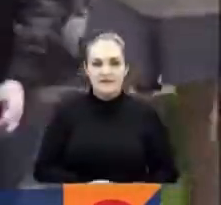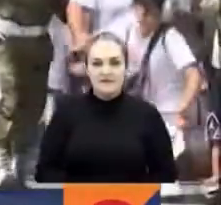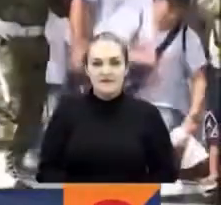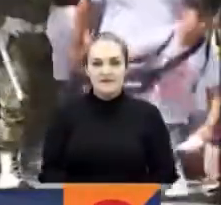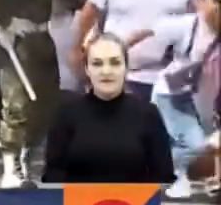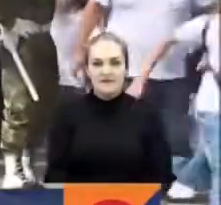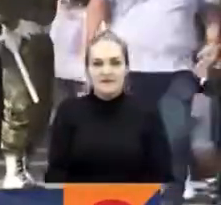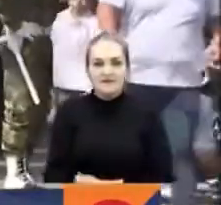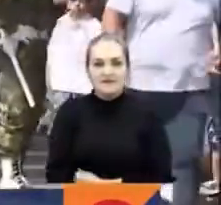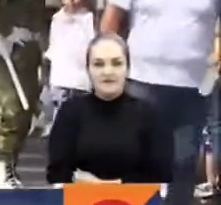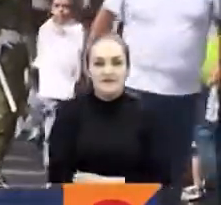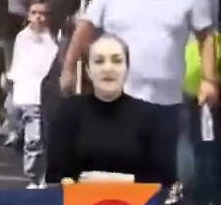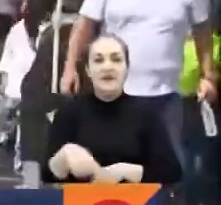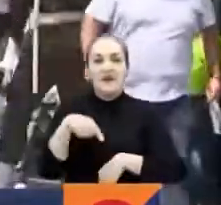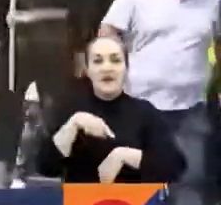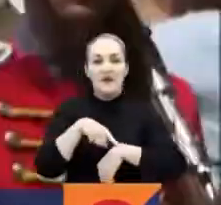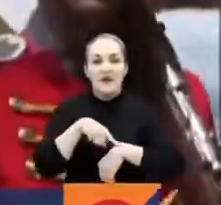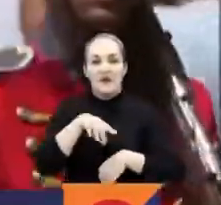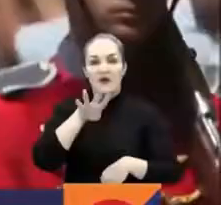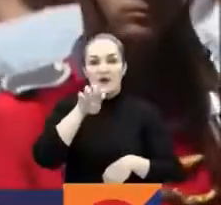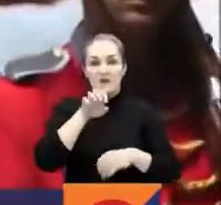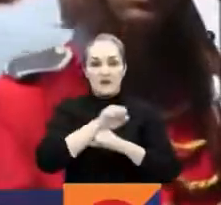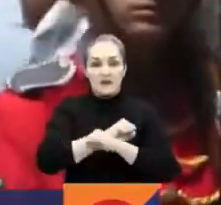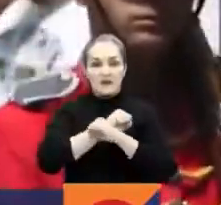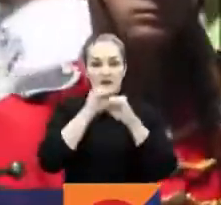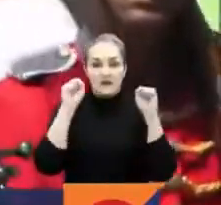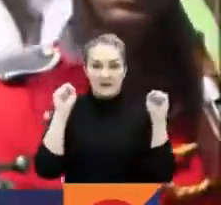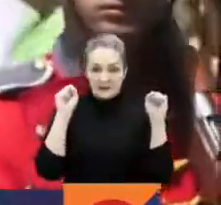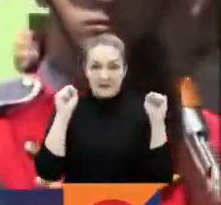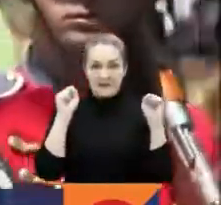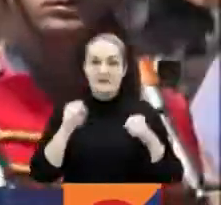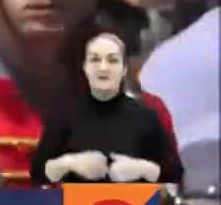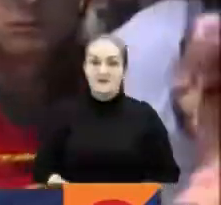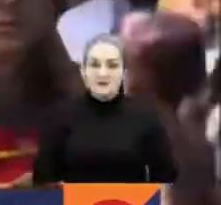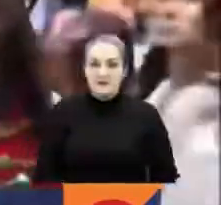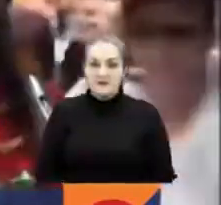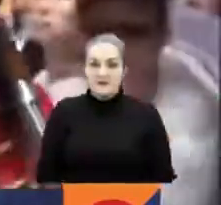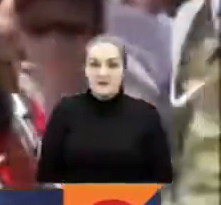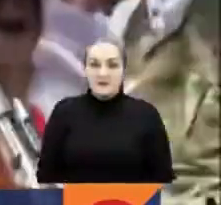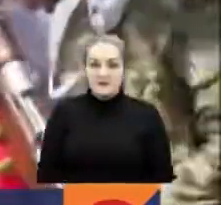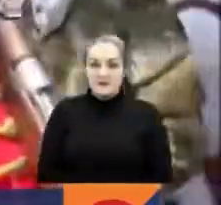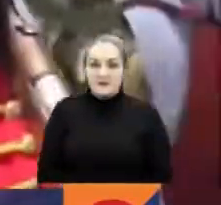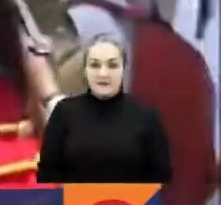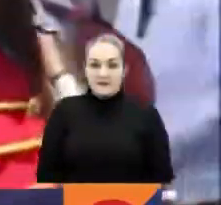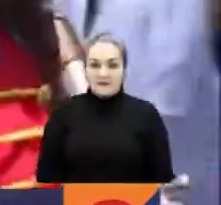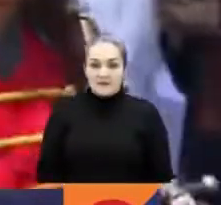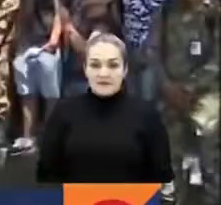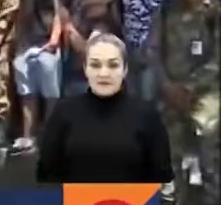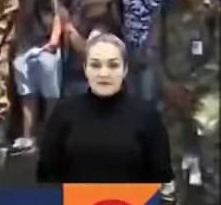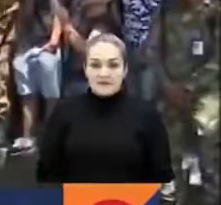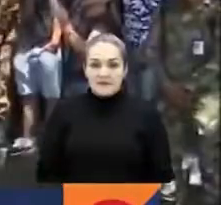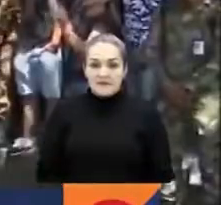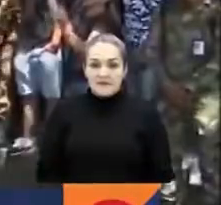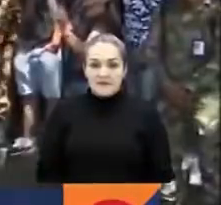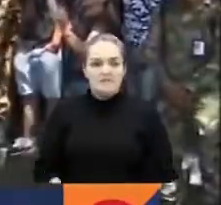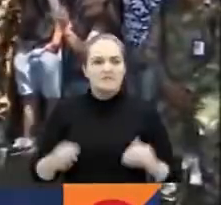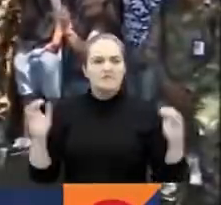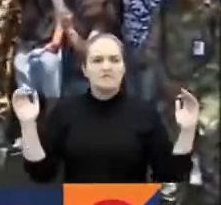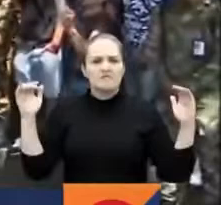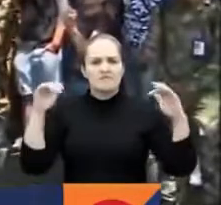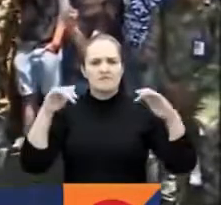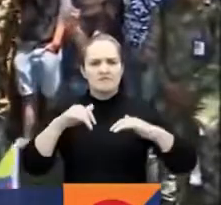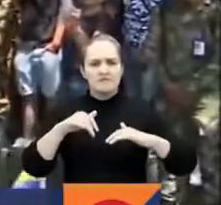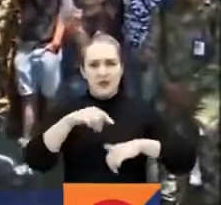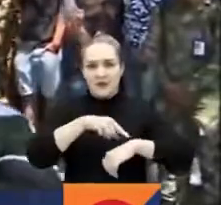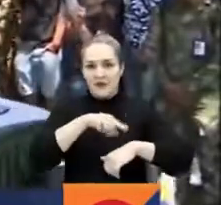La cita fue a las nueve de la mañana. Los 33 botones dorados significan las 33 batallas. Después de dos años,